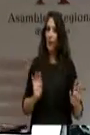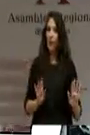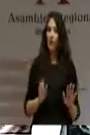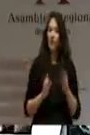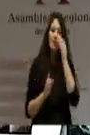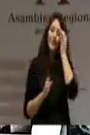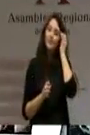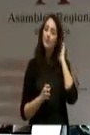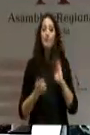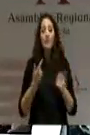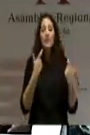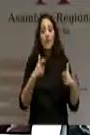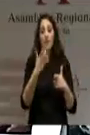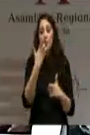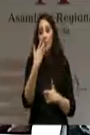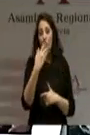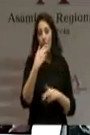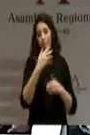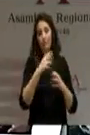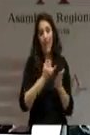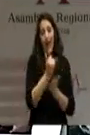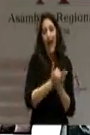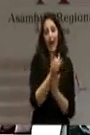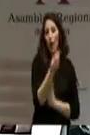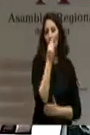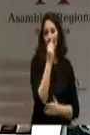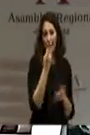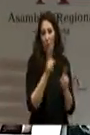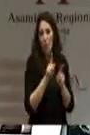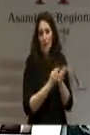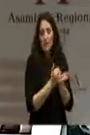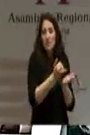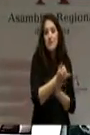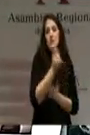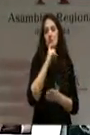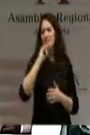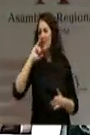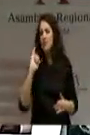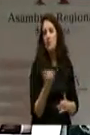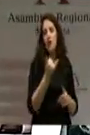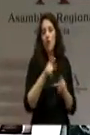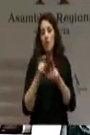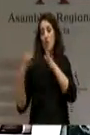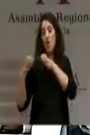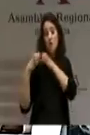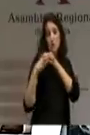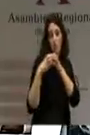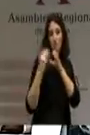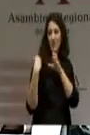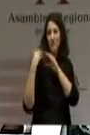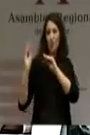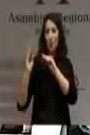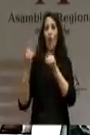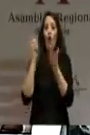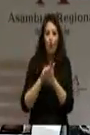hacer con sectores como el agroalimentario, cansado de la cansera del equipo con el que usted pretende seguir contando. Un